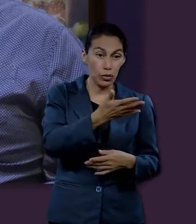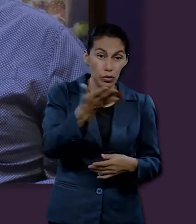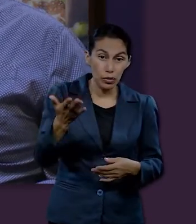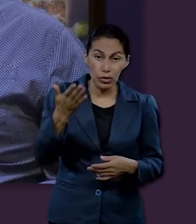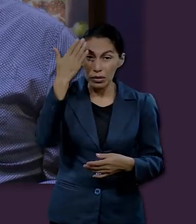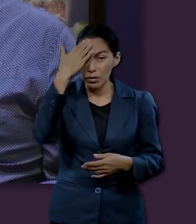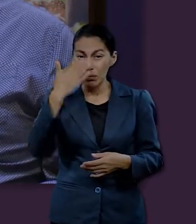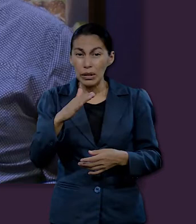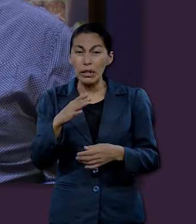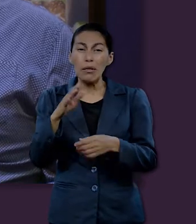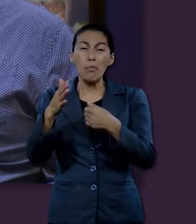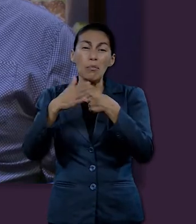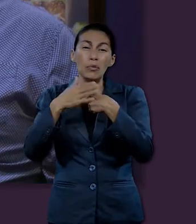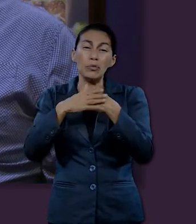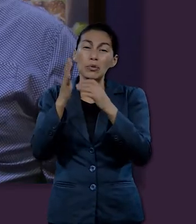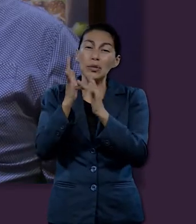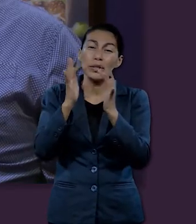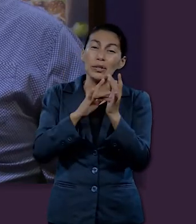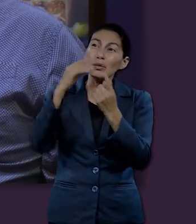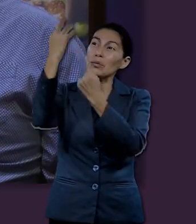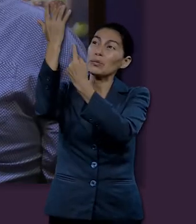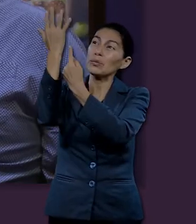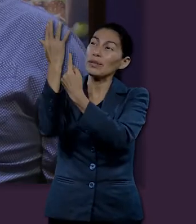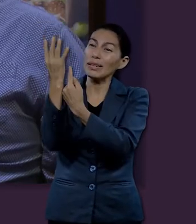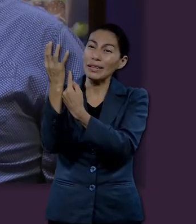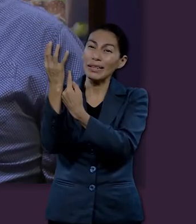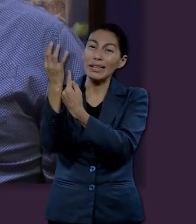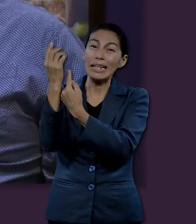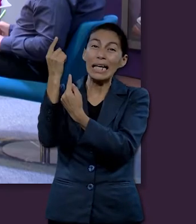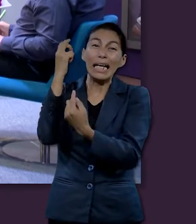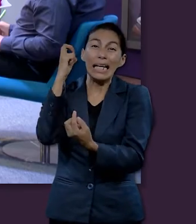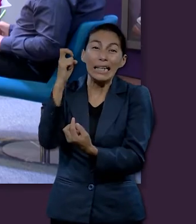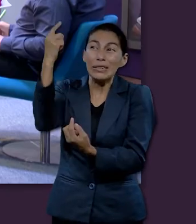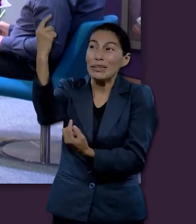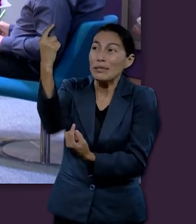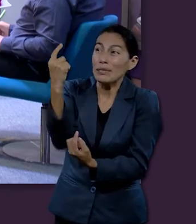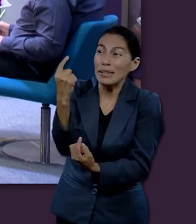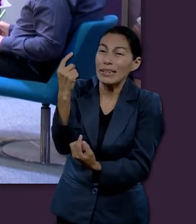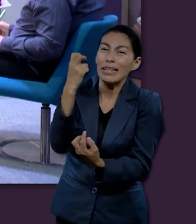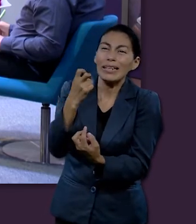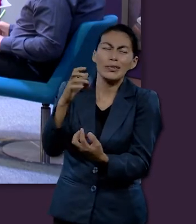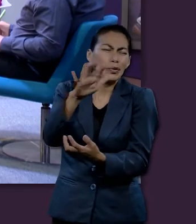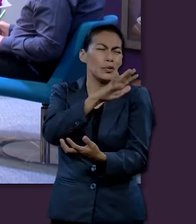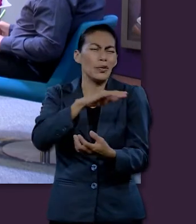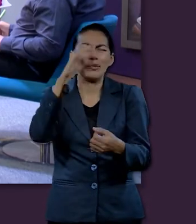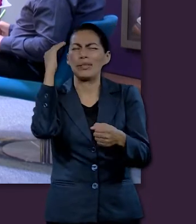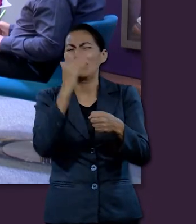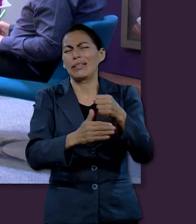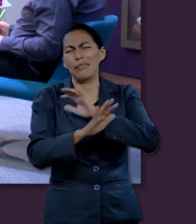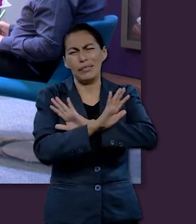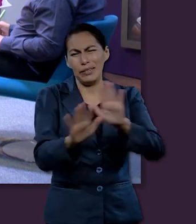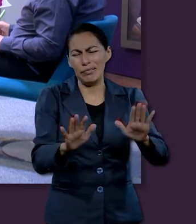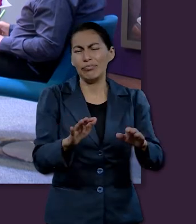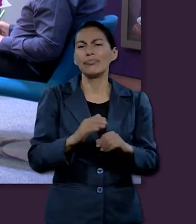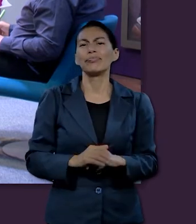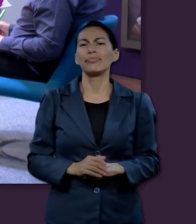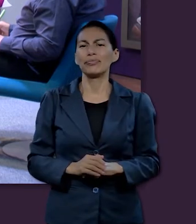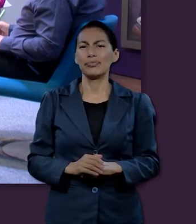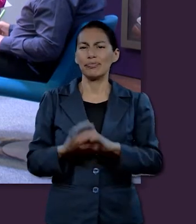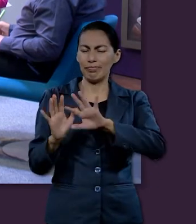venida de Cristo es la solución a todo esto. Sí, exactamente. Y continuando tal vez en esa línea,